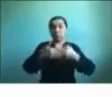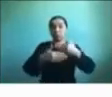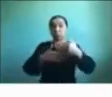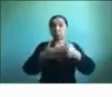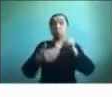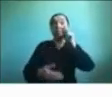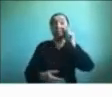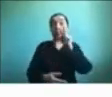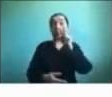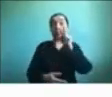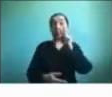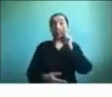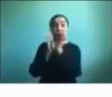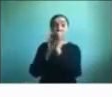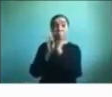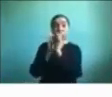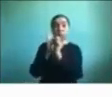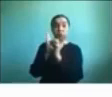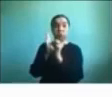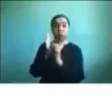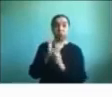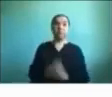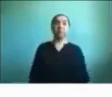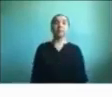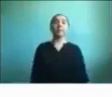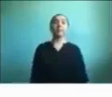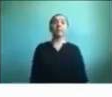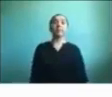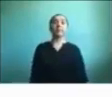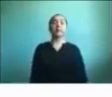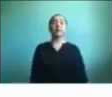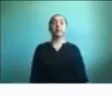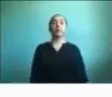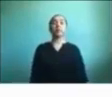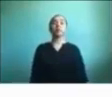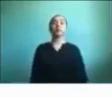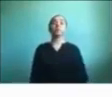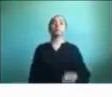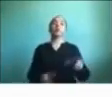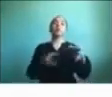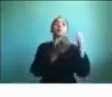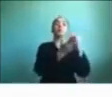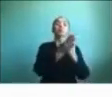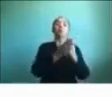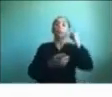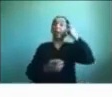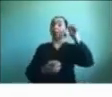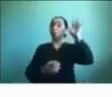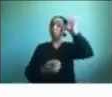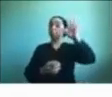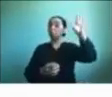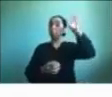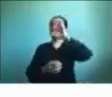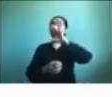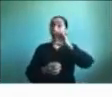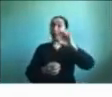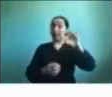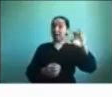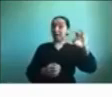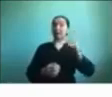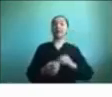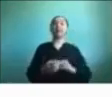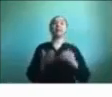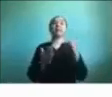más en detalle. Como software educativos, tenemos a Soña Letras, que es un programa que busca el